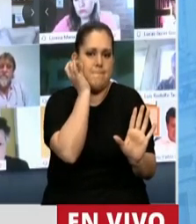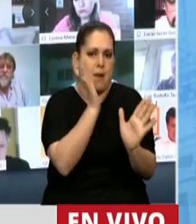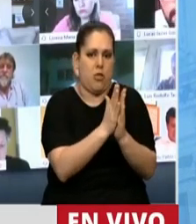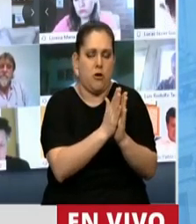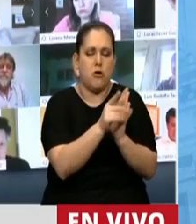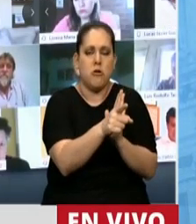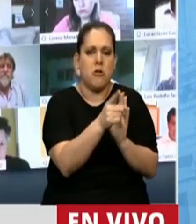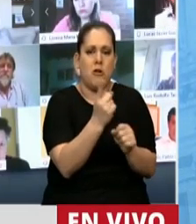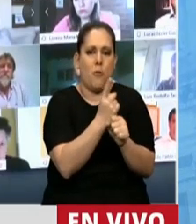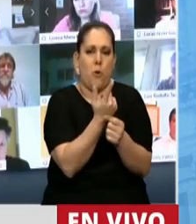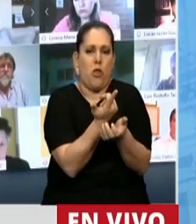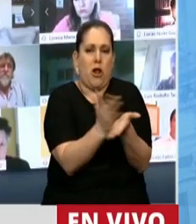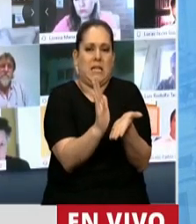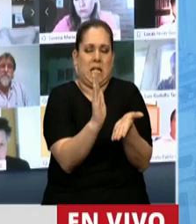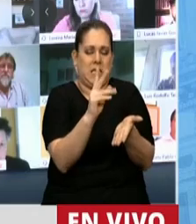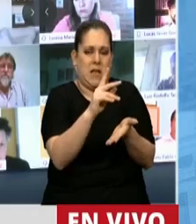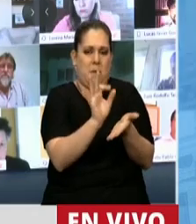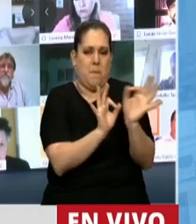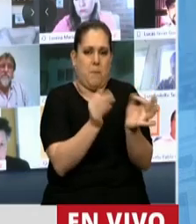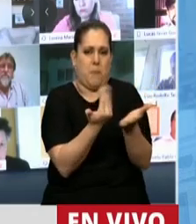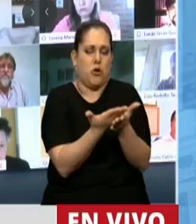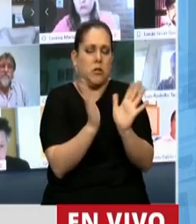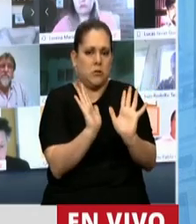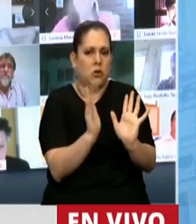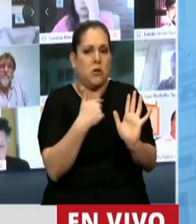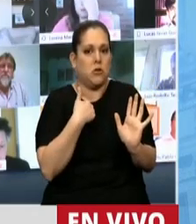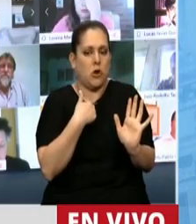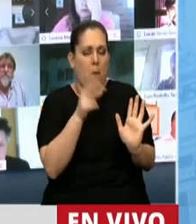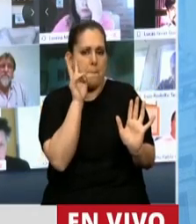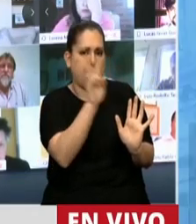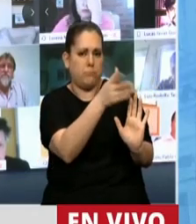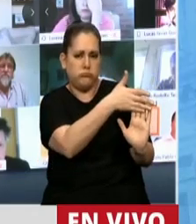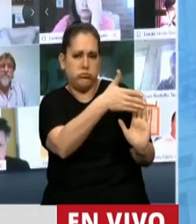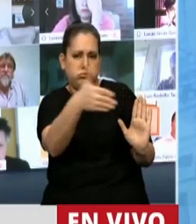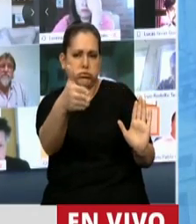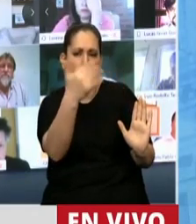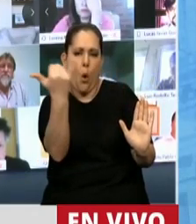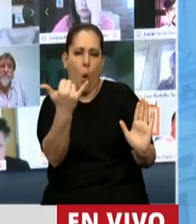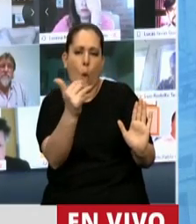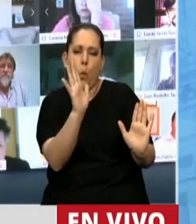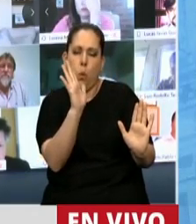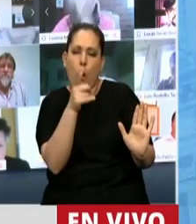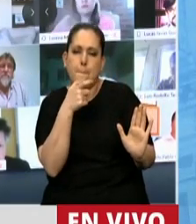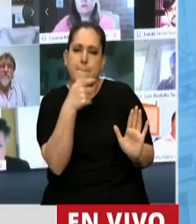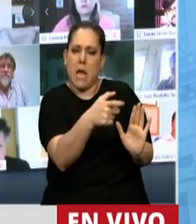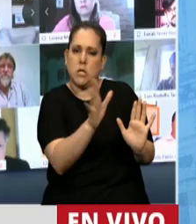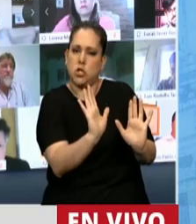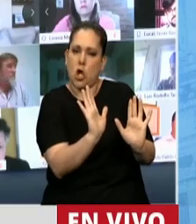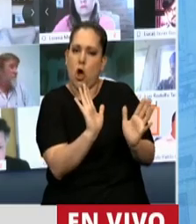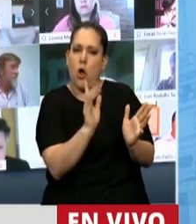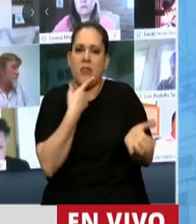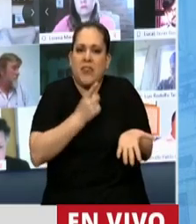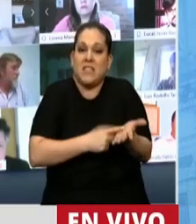proyecto, pero sí me pareció, y por eso pido la palabra, que como hubo una expresa mención a una